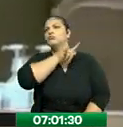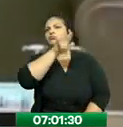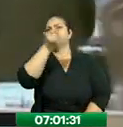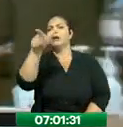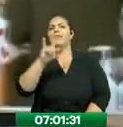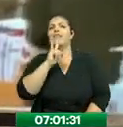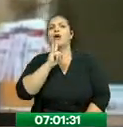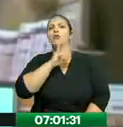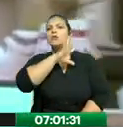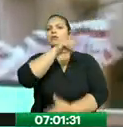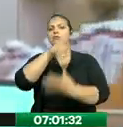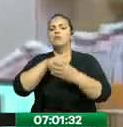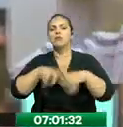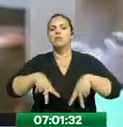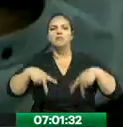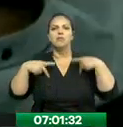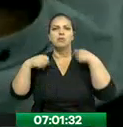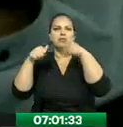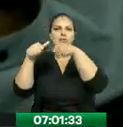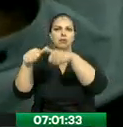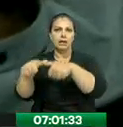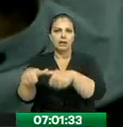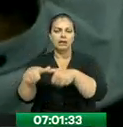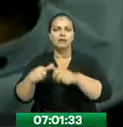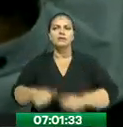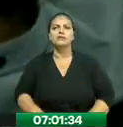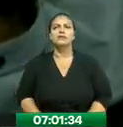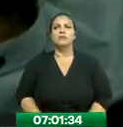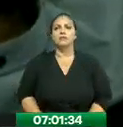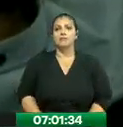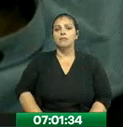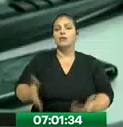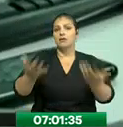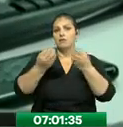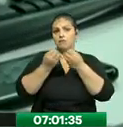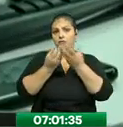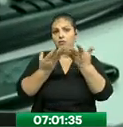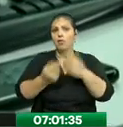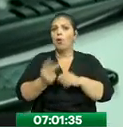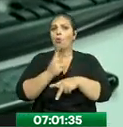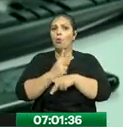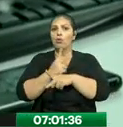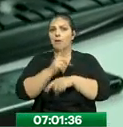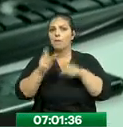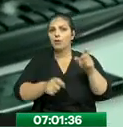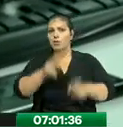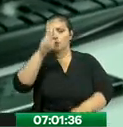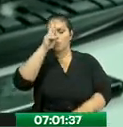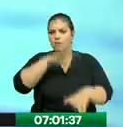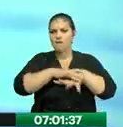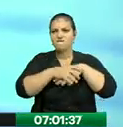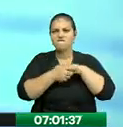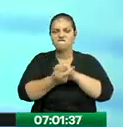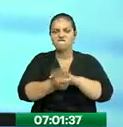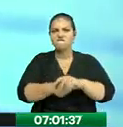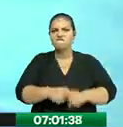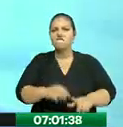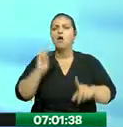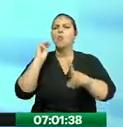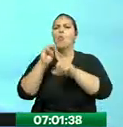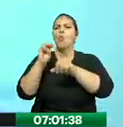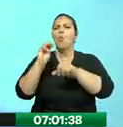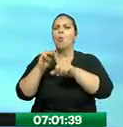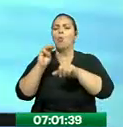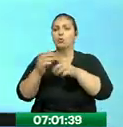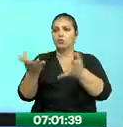alerta a los solicitantes de notificaciones maliciosas vía correo que buscan estafar a la ciudadanía. Además, recomienda a